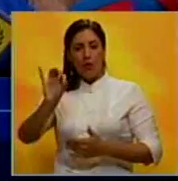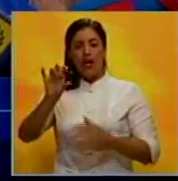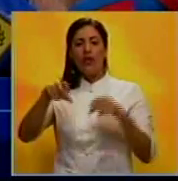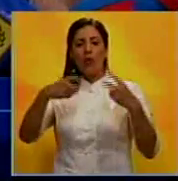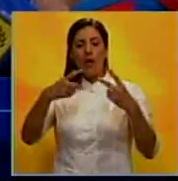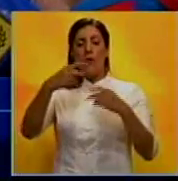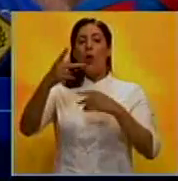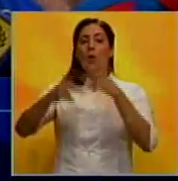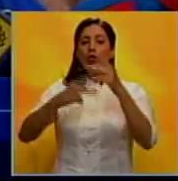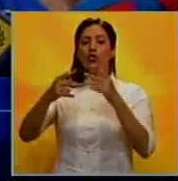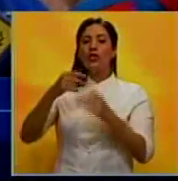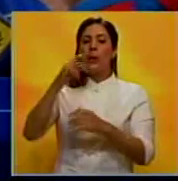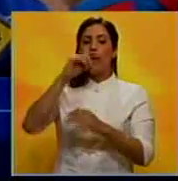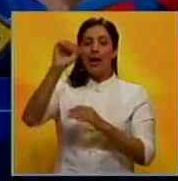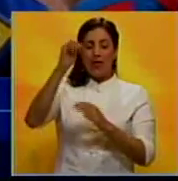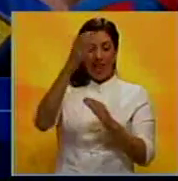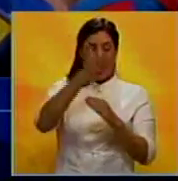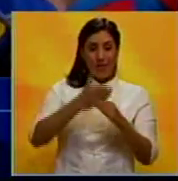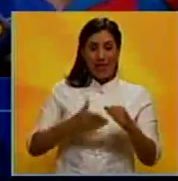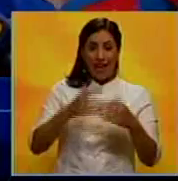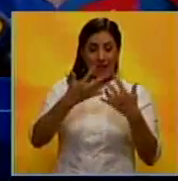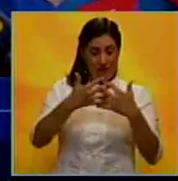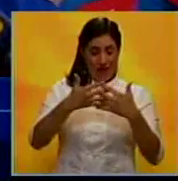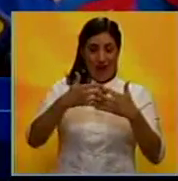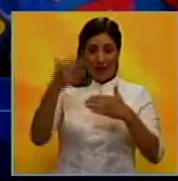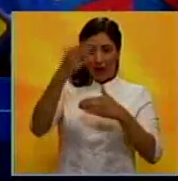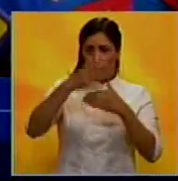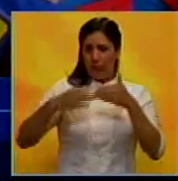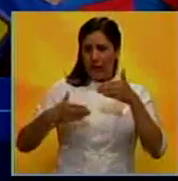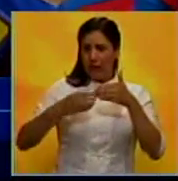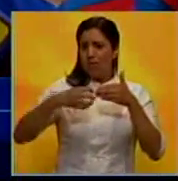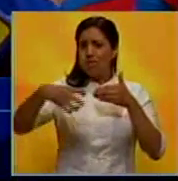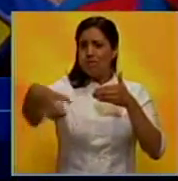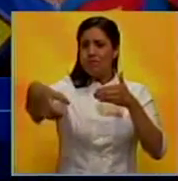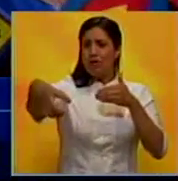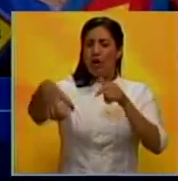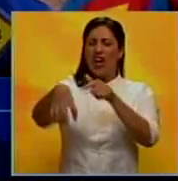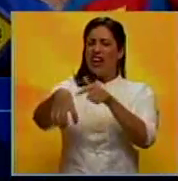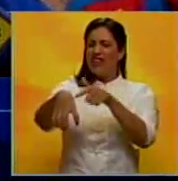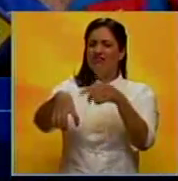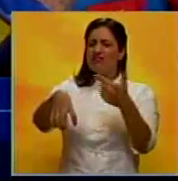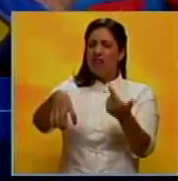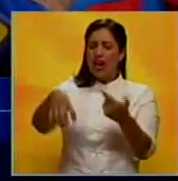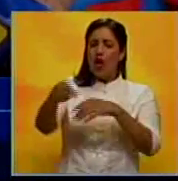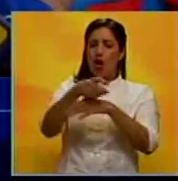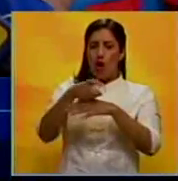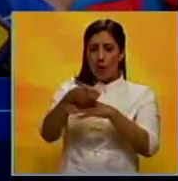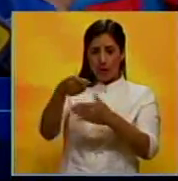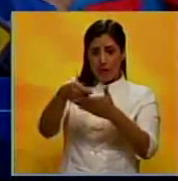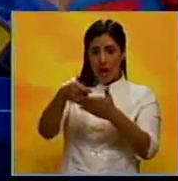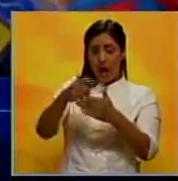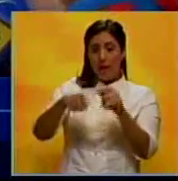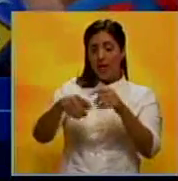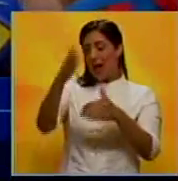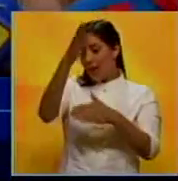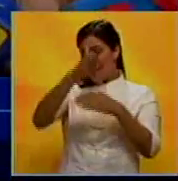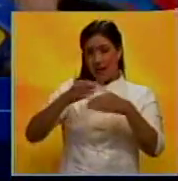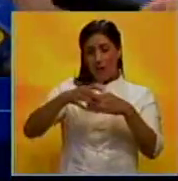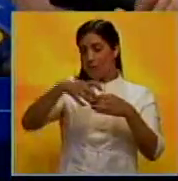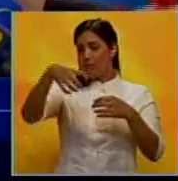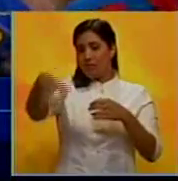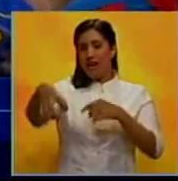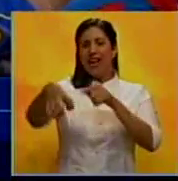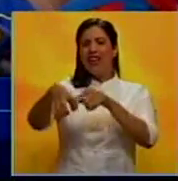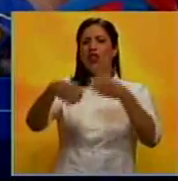% de Nicolás Maduro, la mitad de lo que provocan estas plantas, ya que el gobierno le da los insumos, la mitad